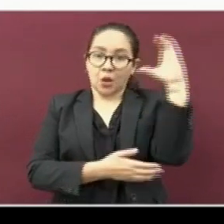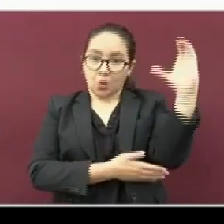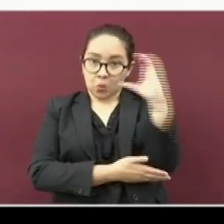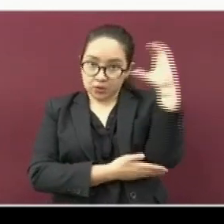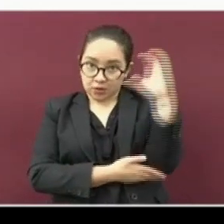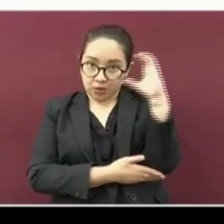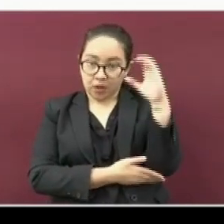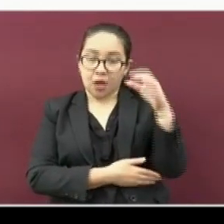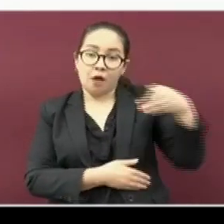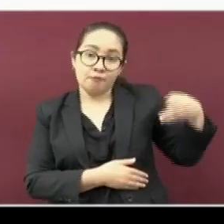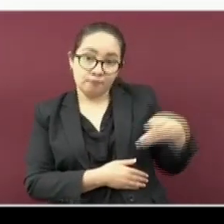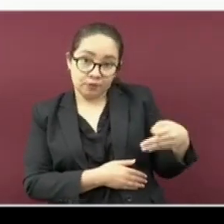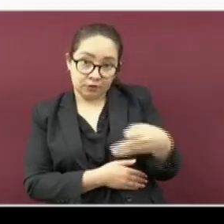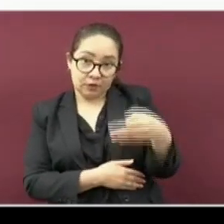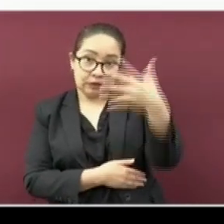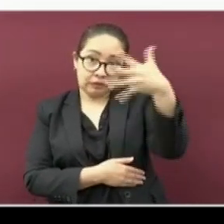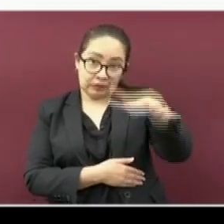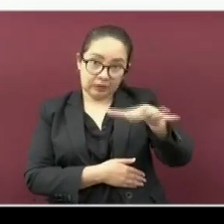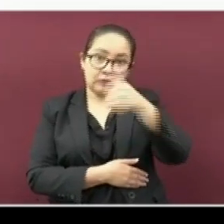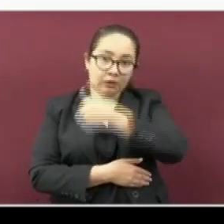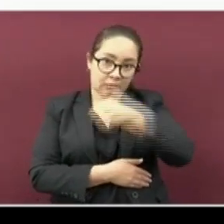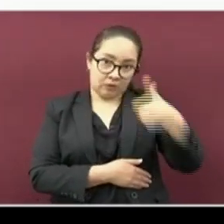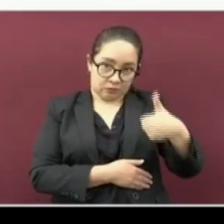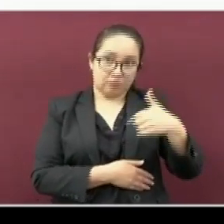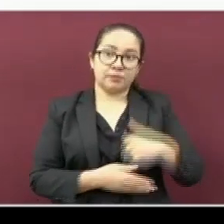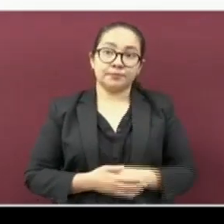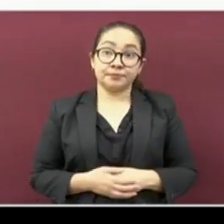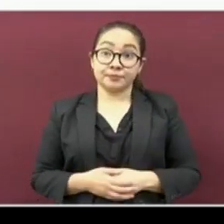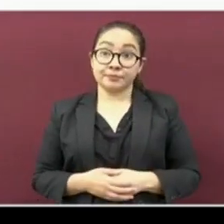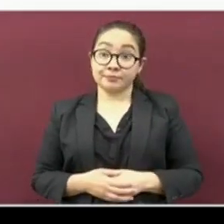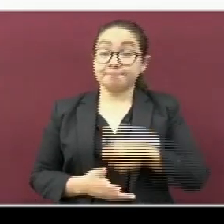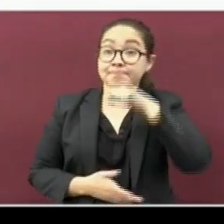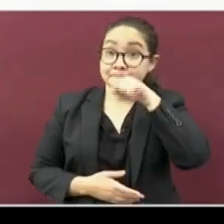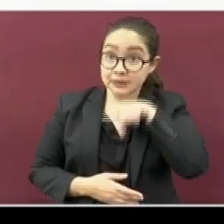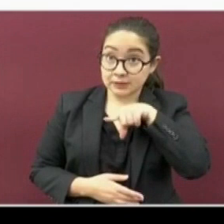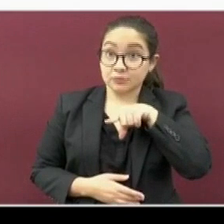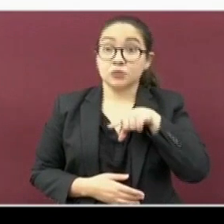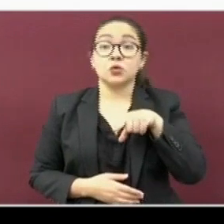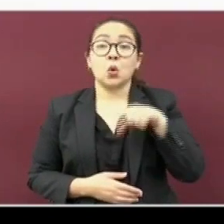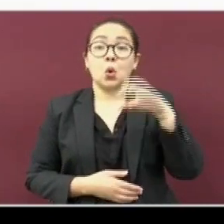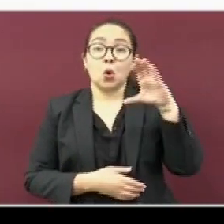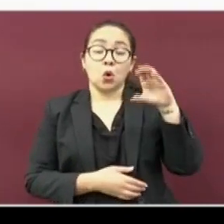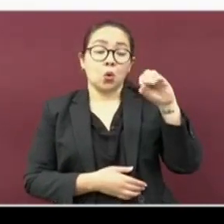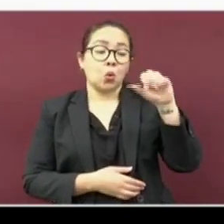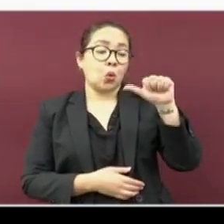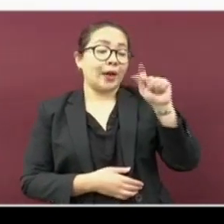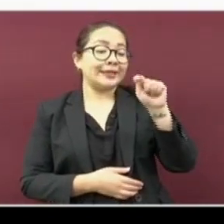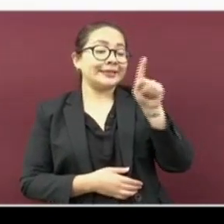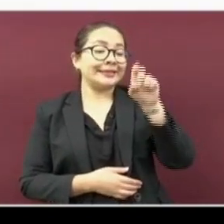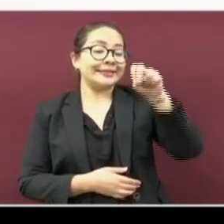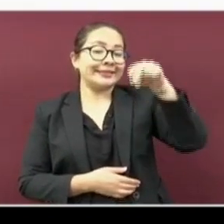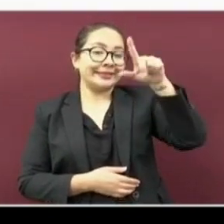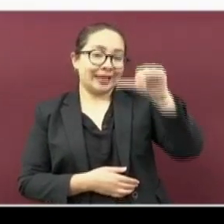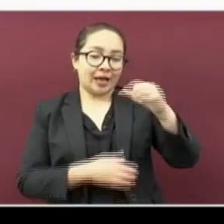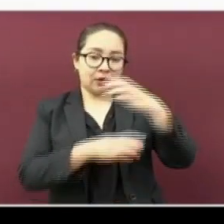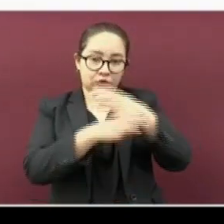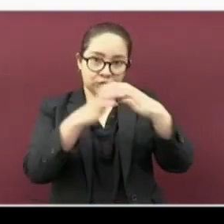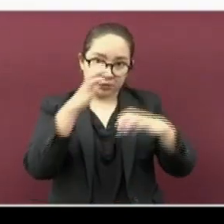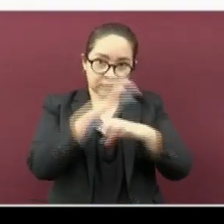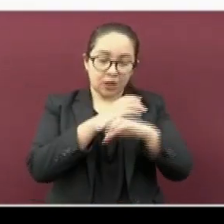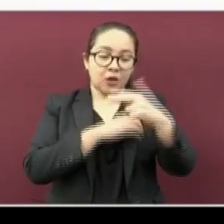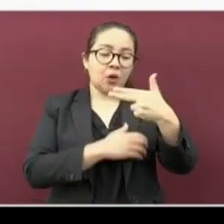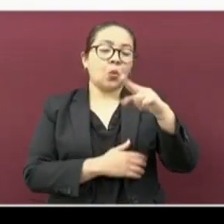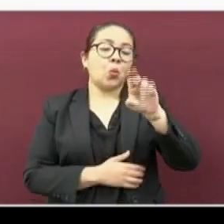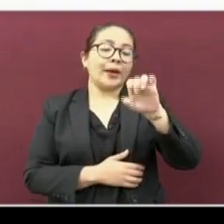De igual manera, Coatzintla, Cozamaloapan, Guayapan de